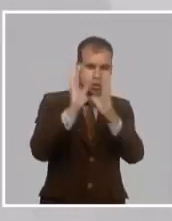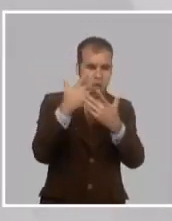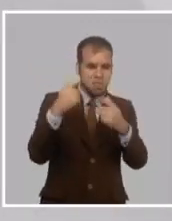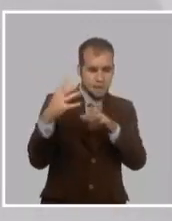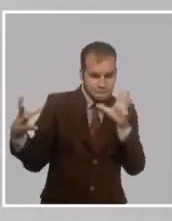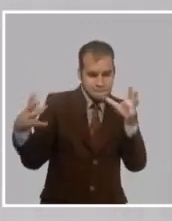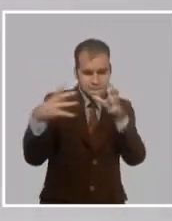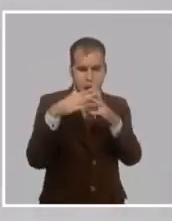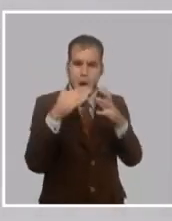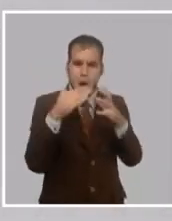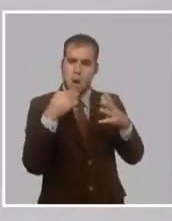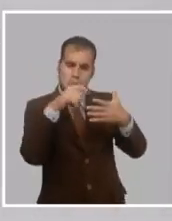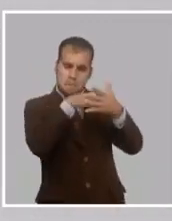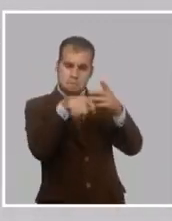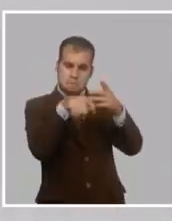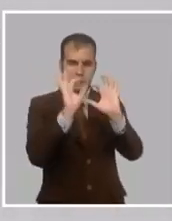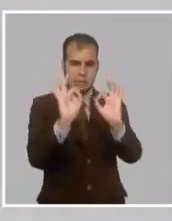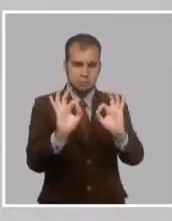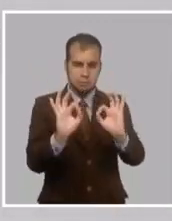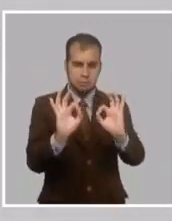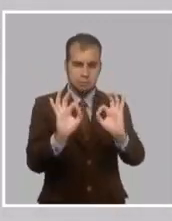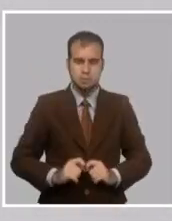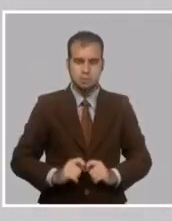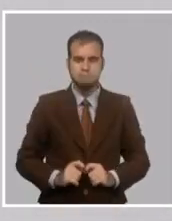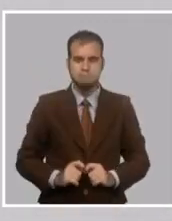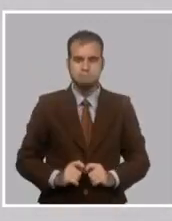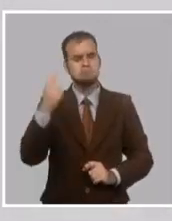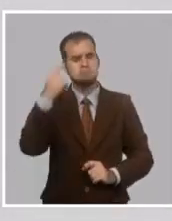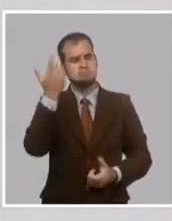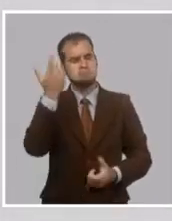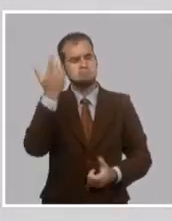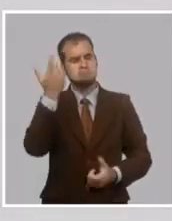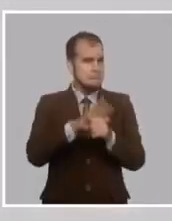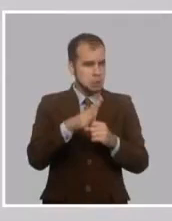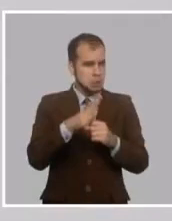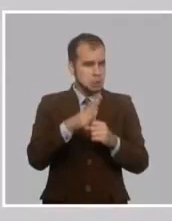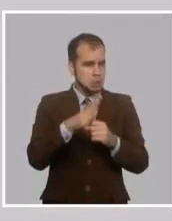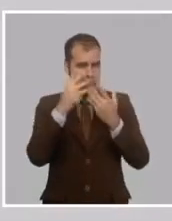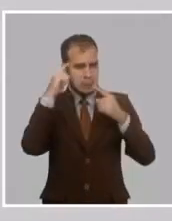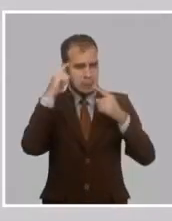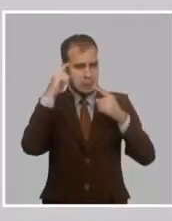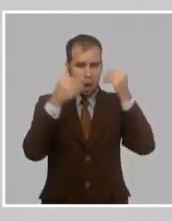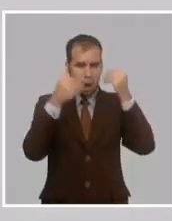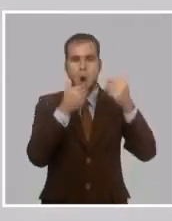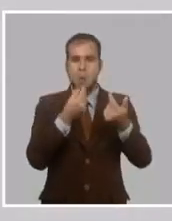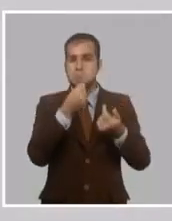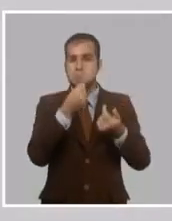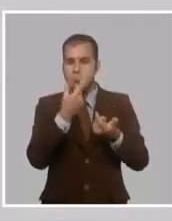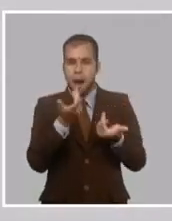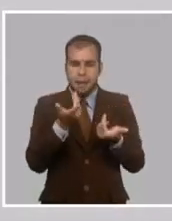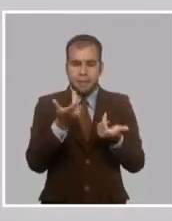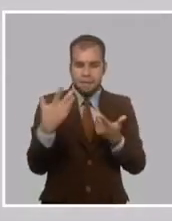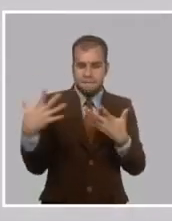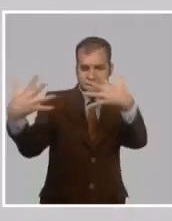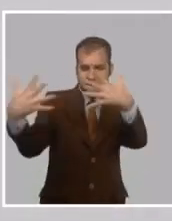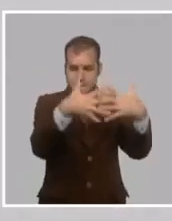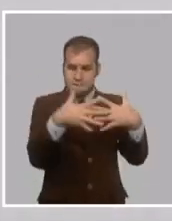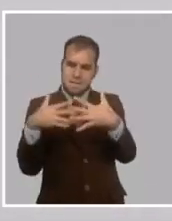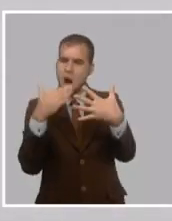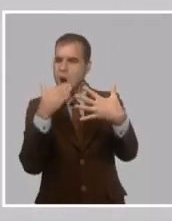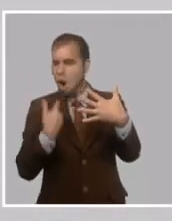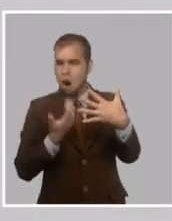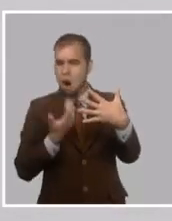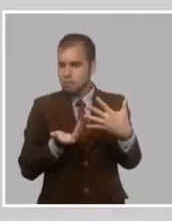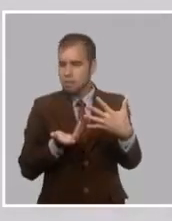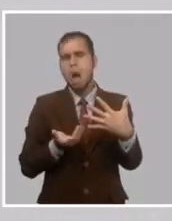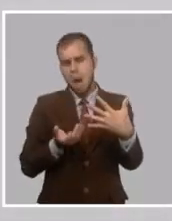y trató de encontrar cómo solucionar el asunto. Bueno, podrían haber quizás diversas maneras